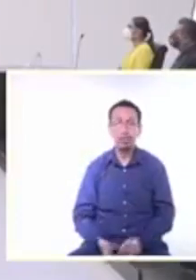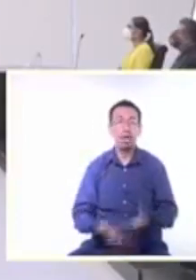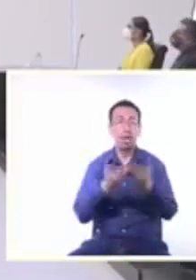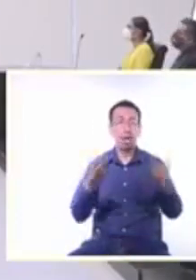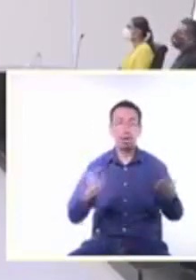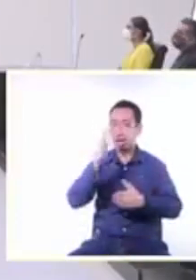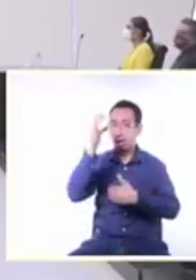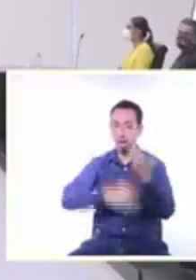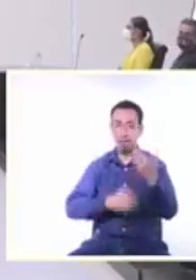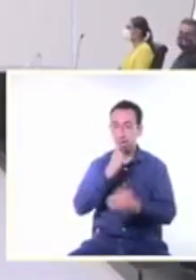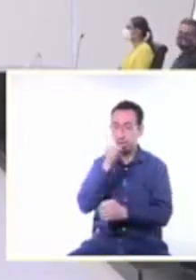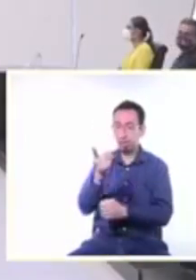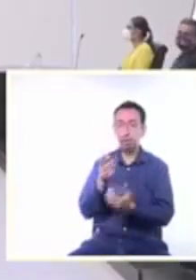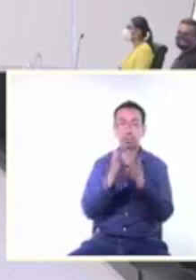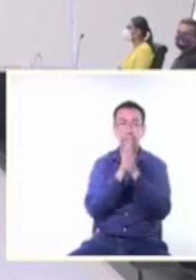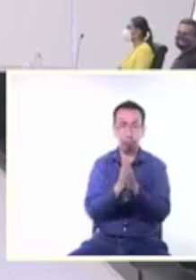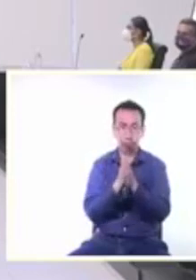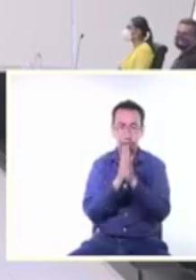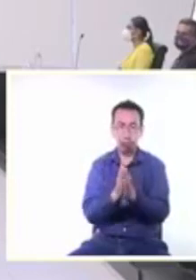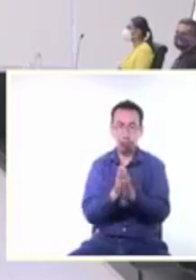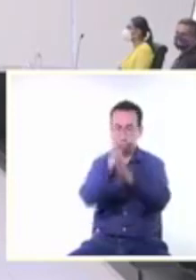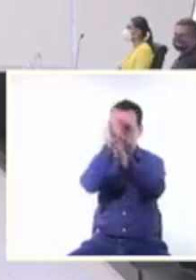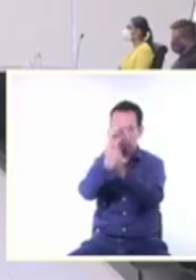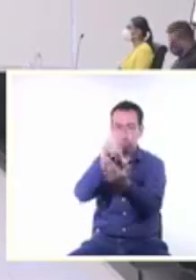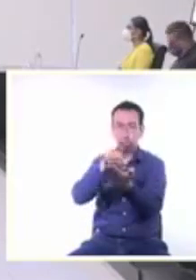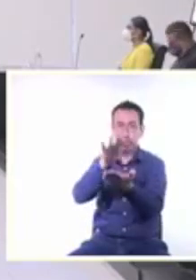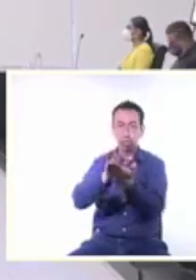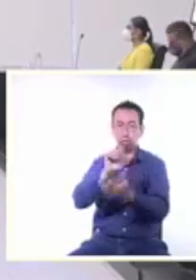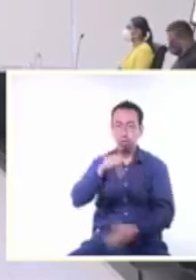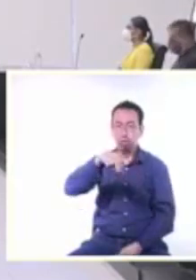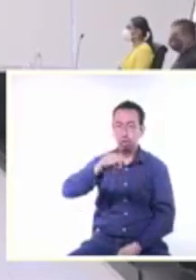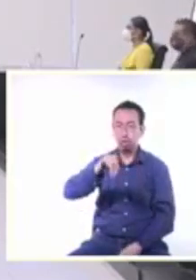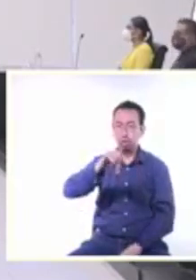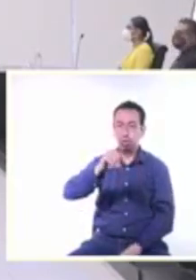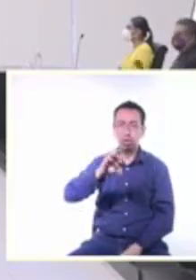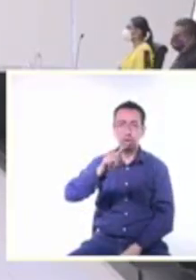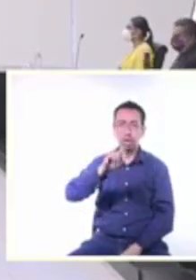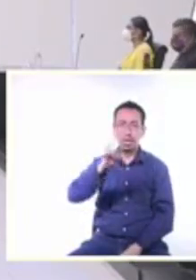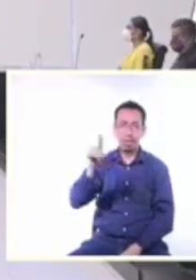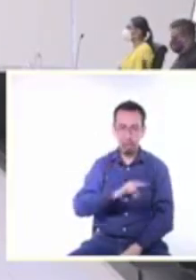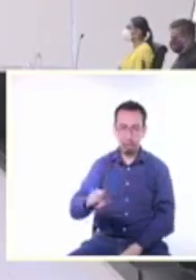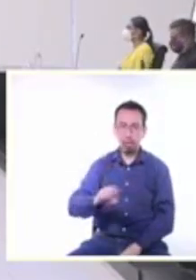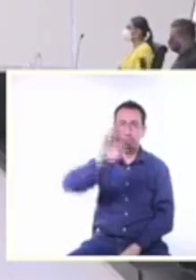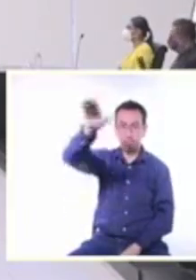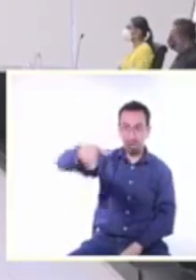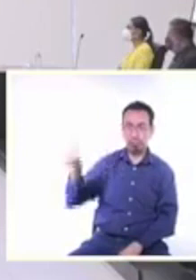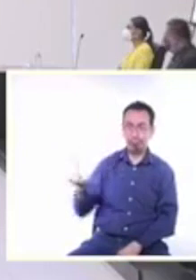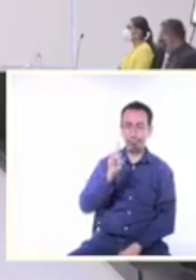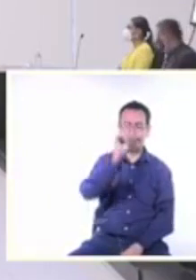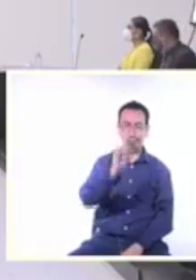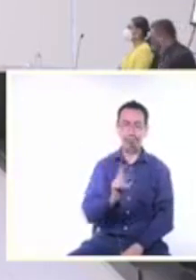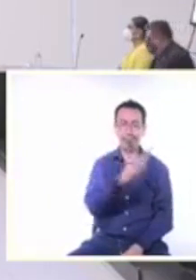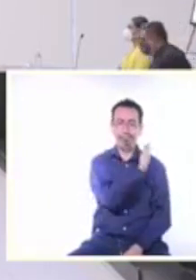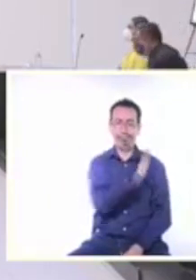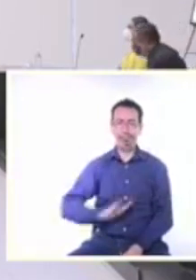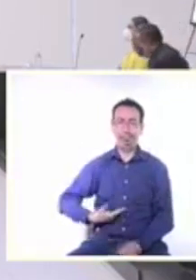vez aprobado el acuerdo le solicito al consejero electoral Antonio Ortiz Hernández pase al lugar de la presidencia